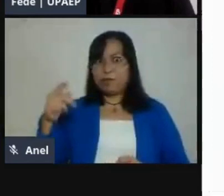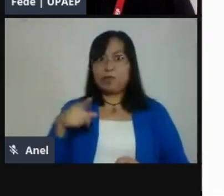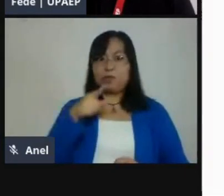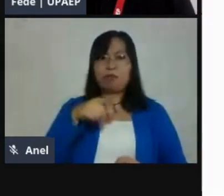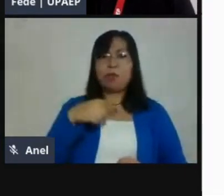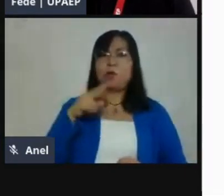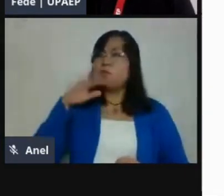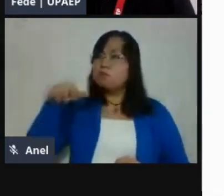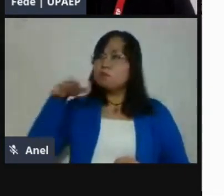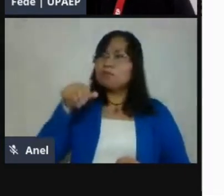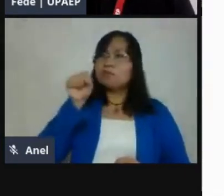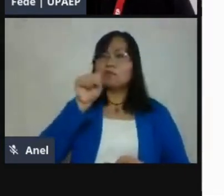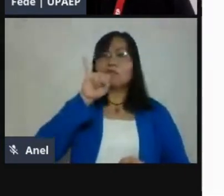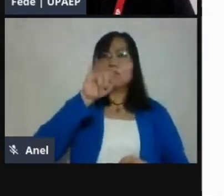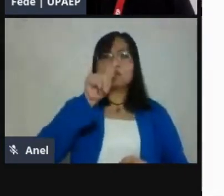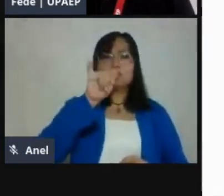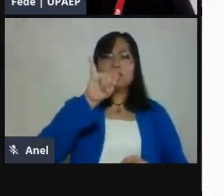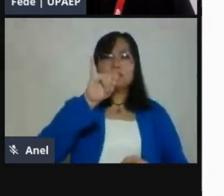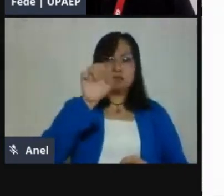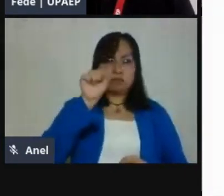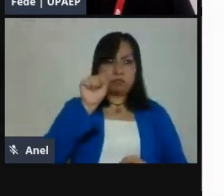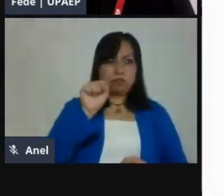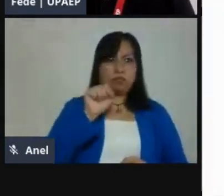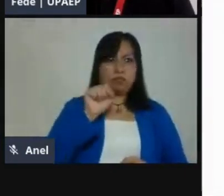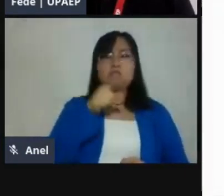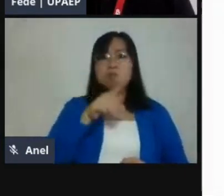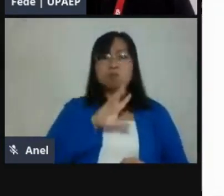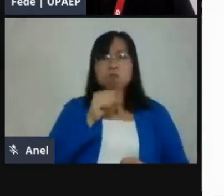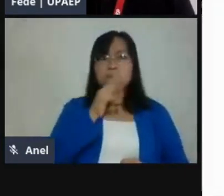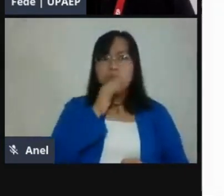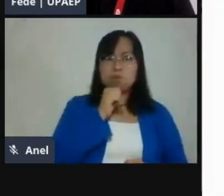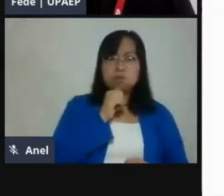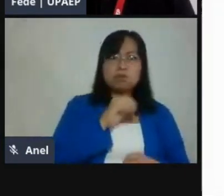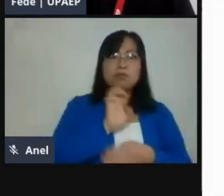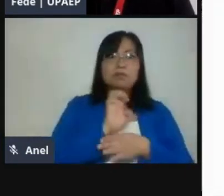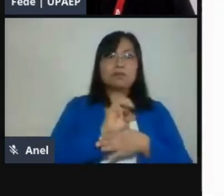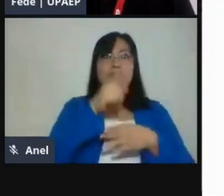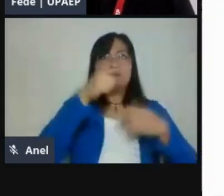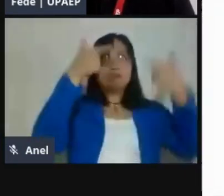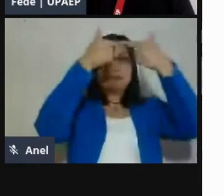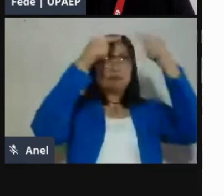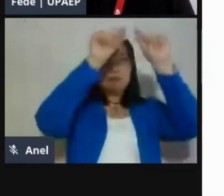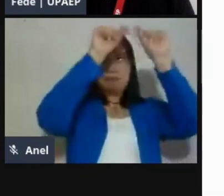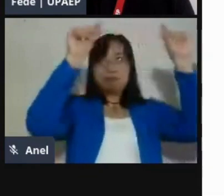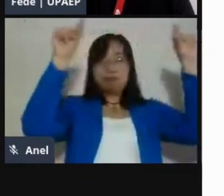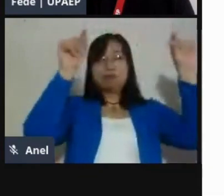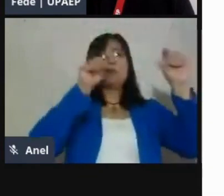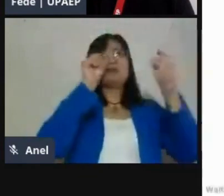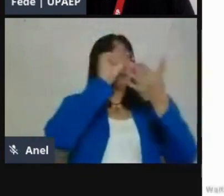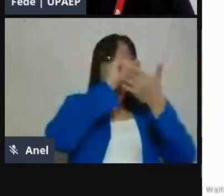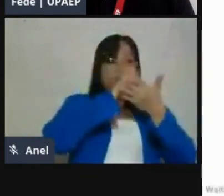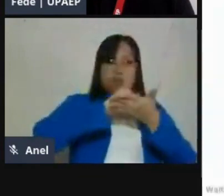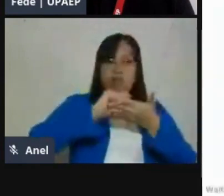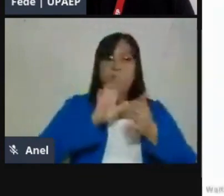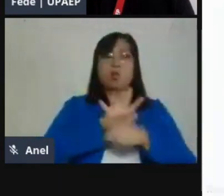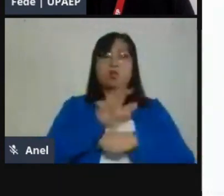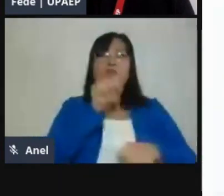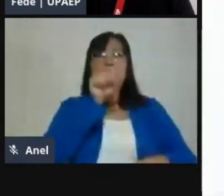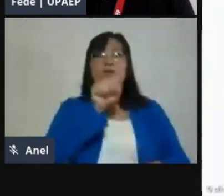entonces, en tu barra de herramientas vas a escribir sites.google.com.